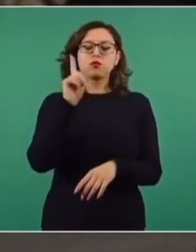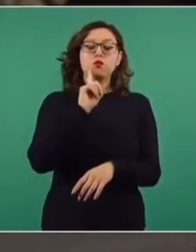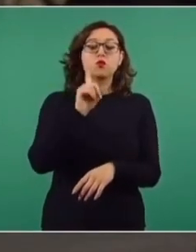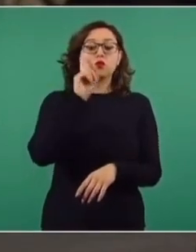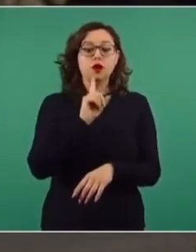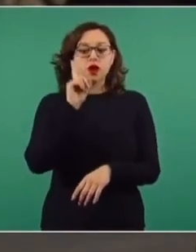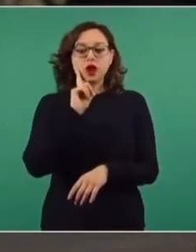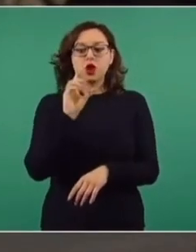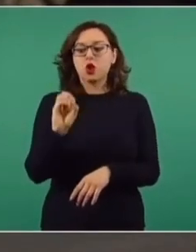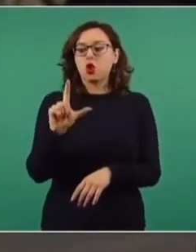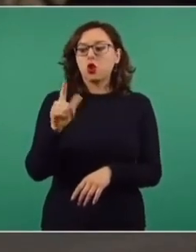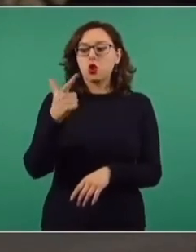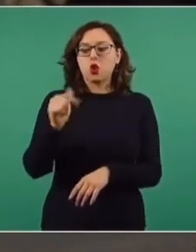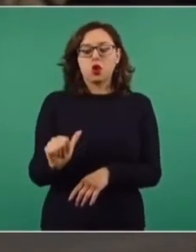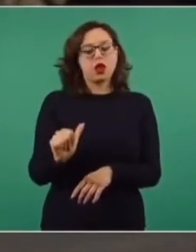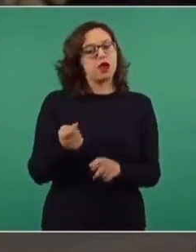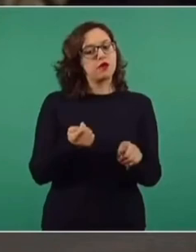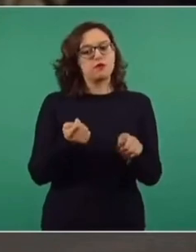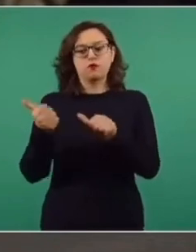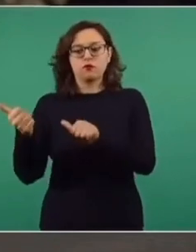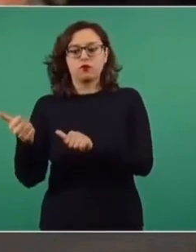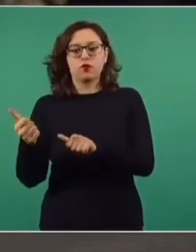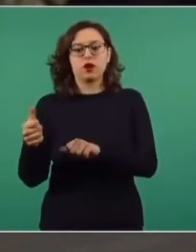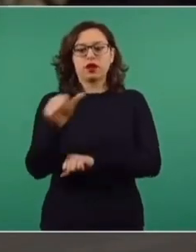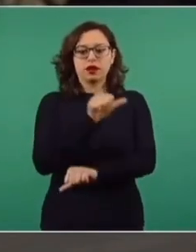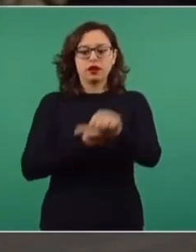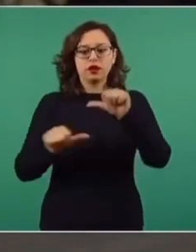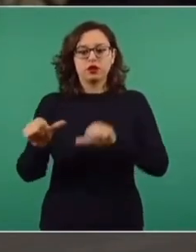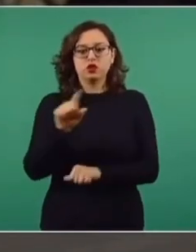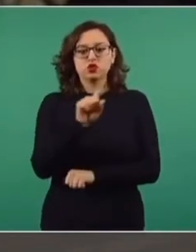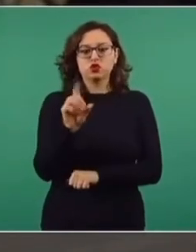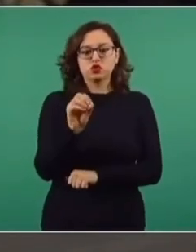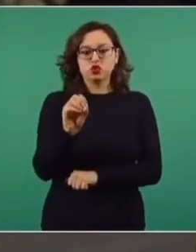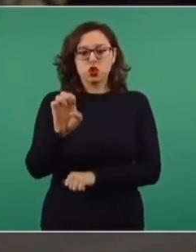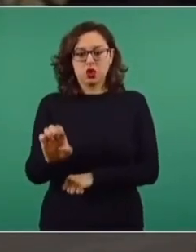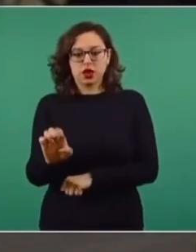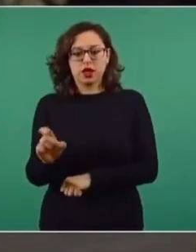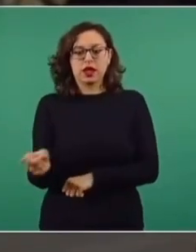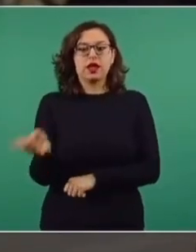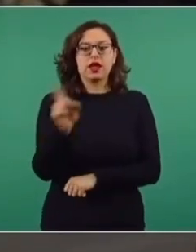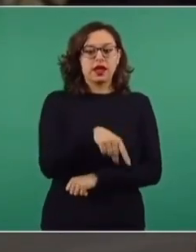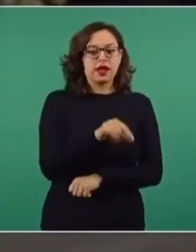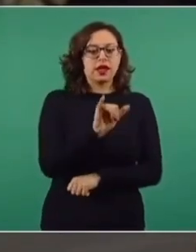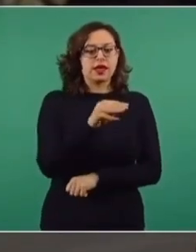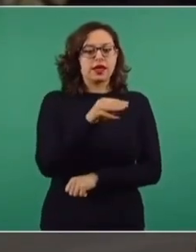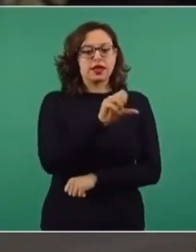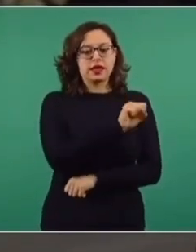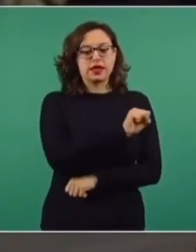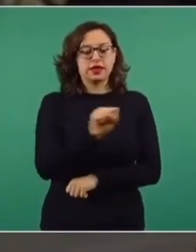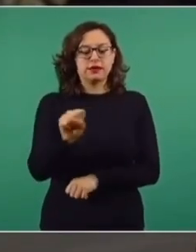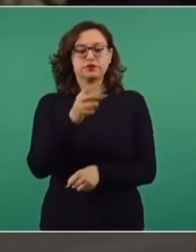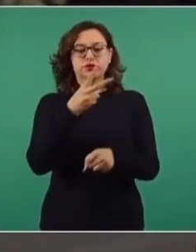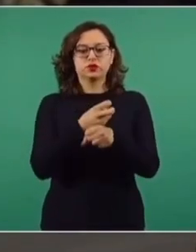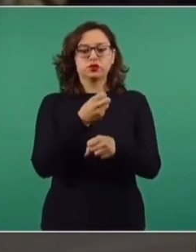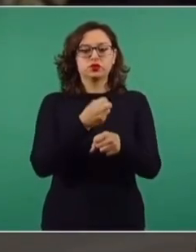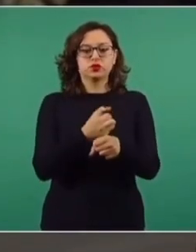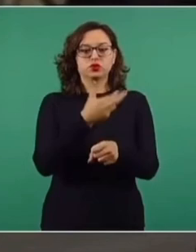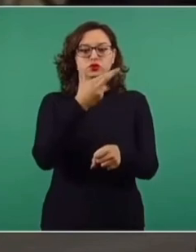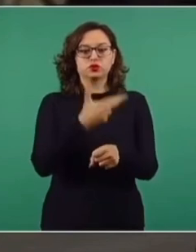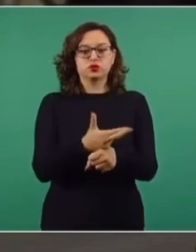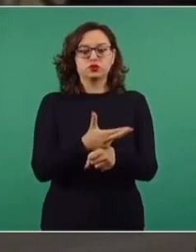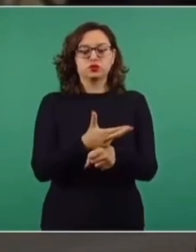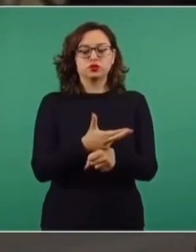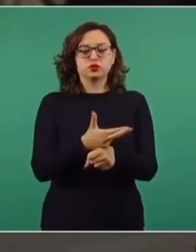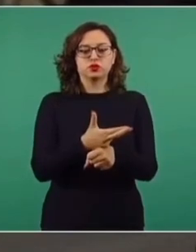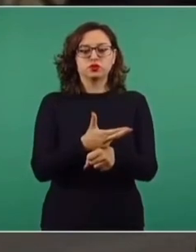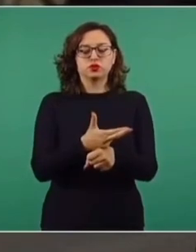lugar quedará Zoe Robledo y a su vez en la dirección del IMSS están nombrando al subsecretario Hugo López